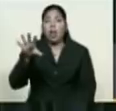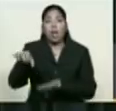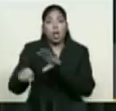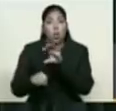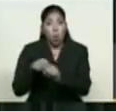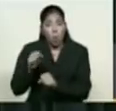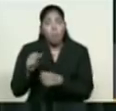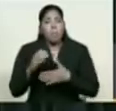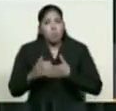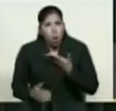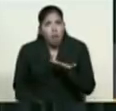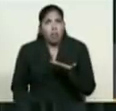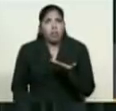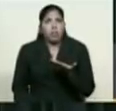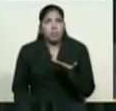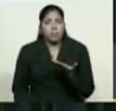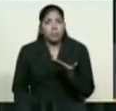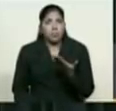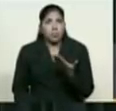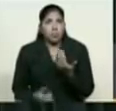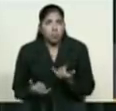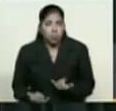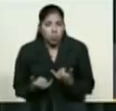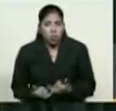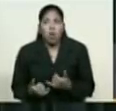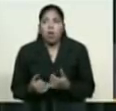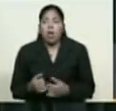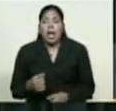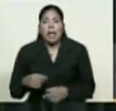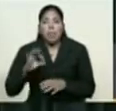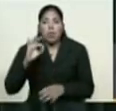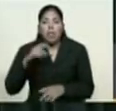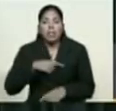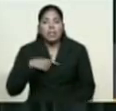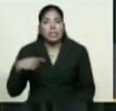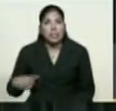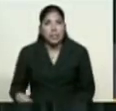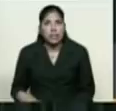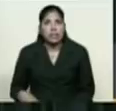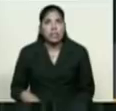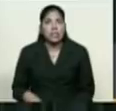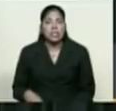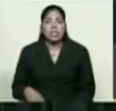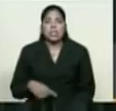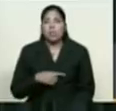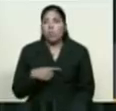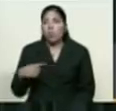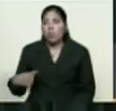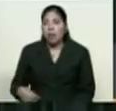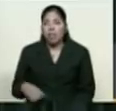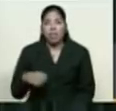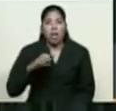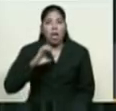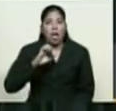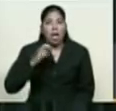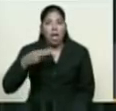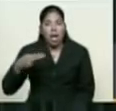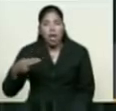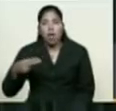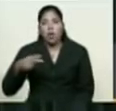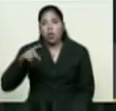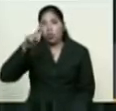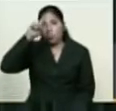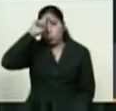podrá realizarse por ahora solamente en yuanes, rublos, liras turcas y euros, así como tres